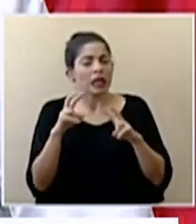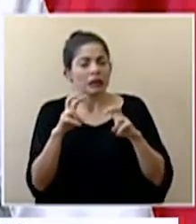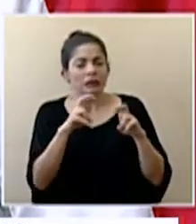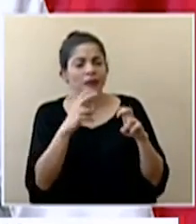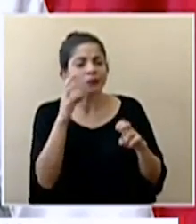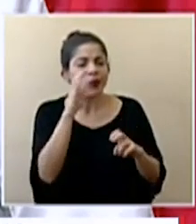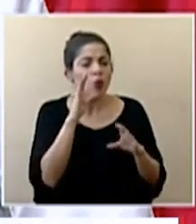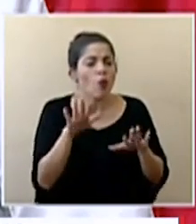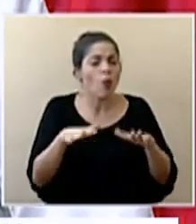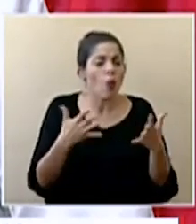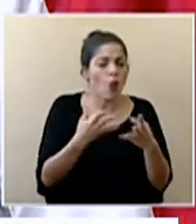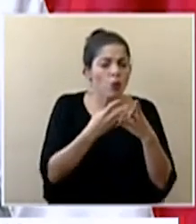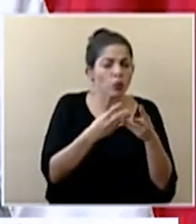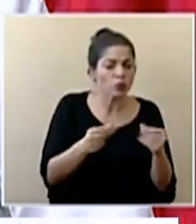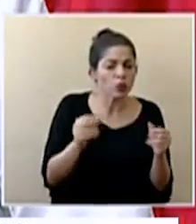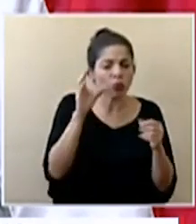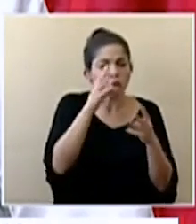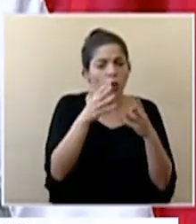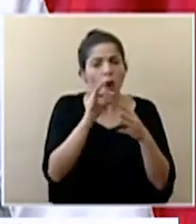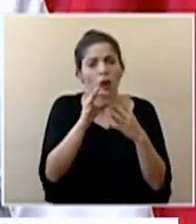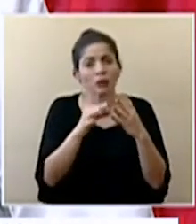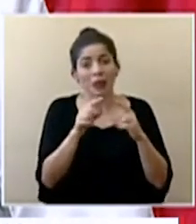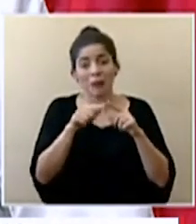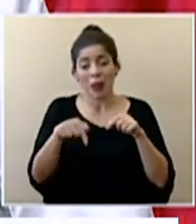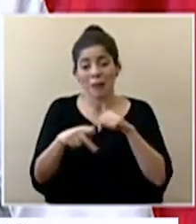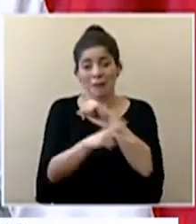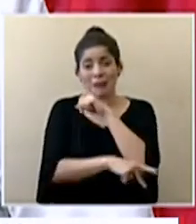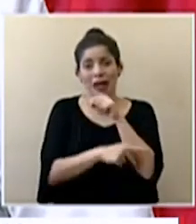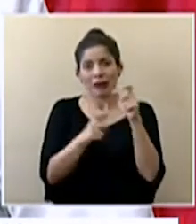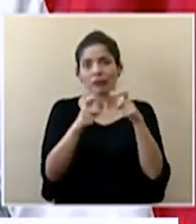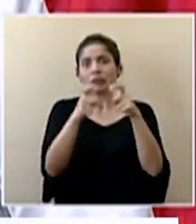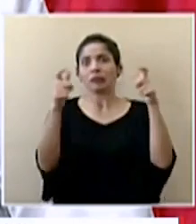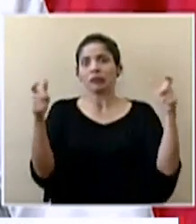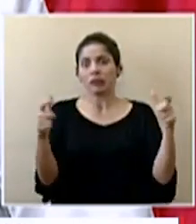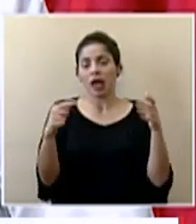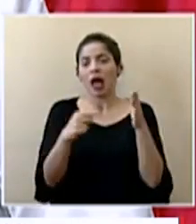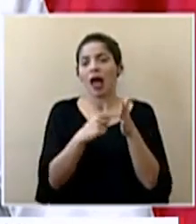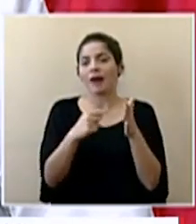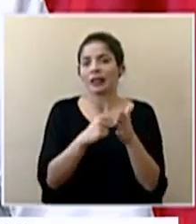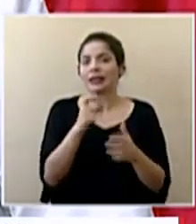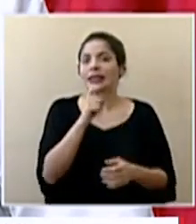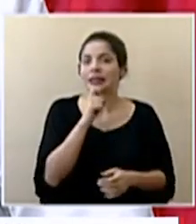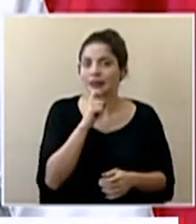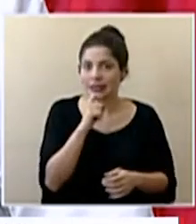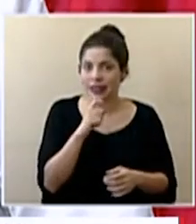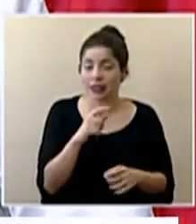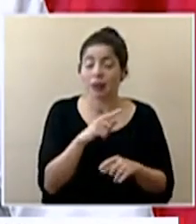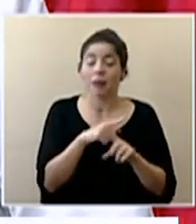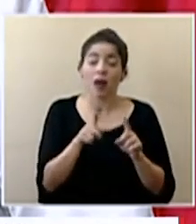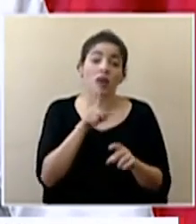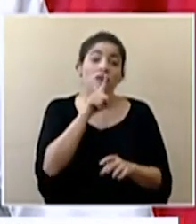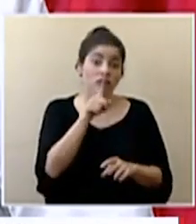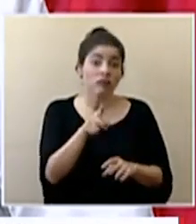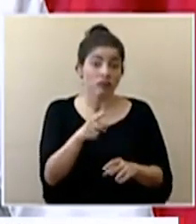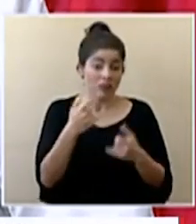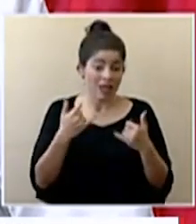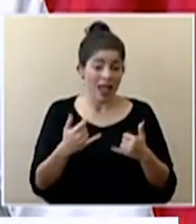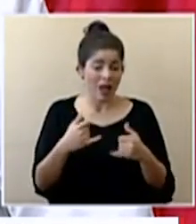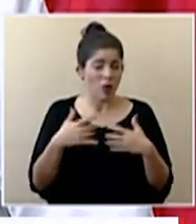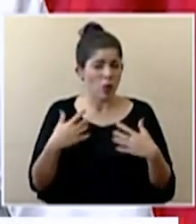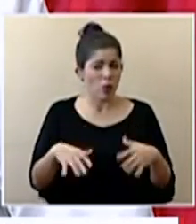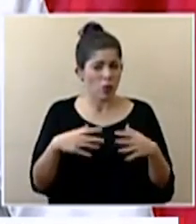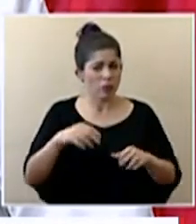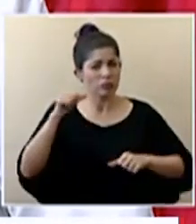soluciones o alternativas indudablemente el territorio nacional es muy extenso y a veces tenemos una dificultad pero ciertamente debo decir que se están haciendo